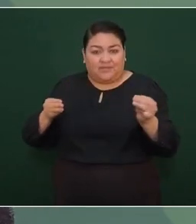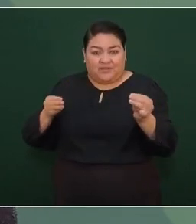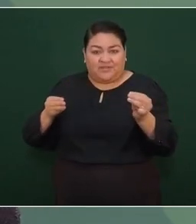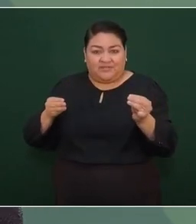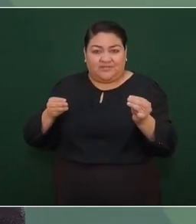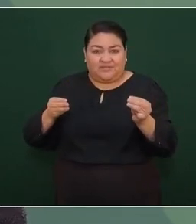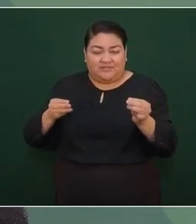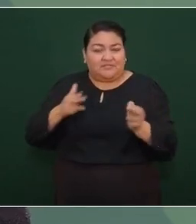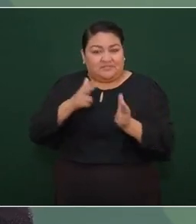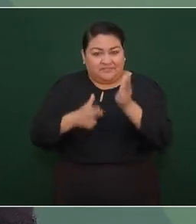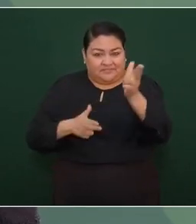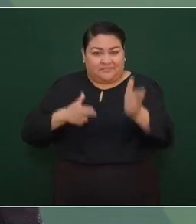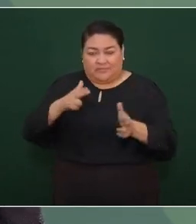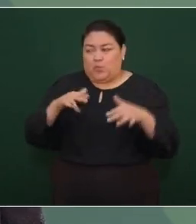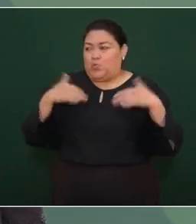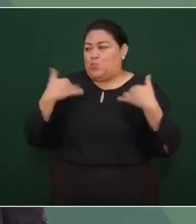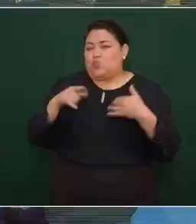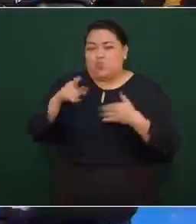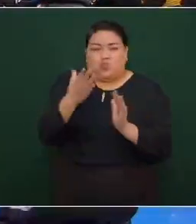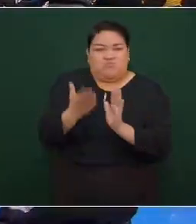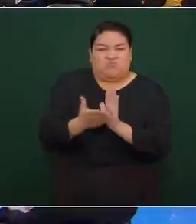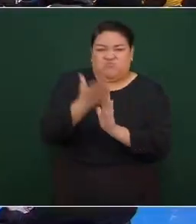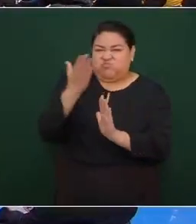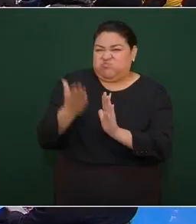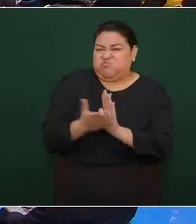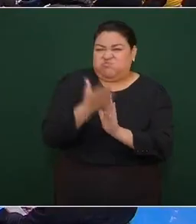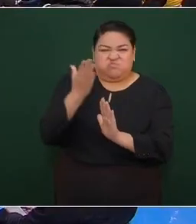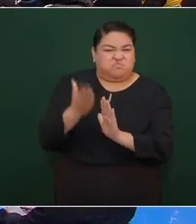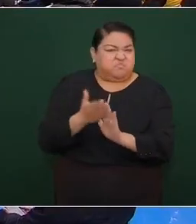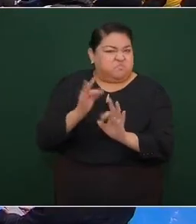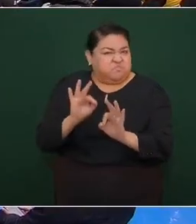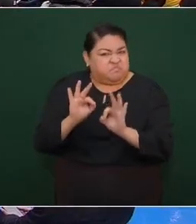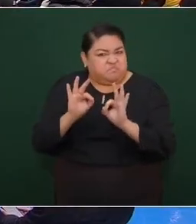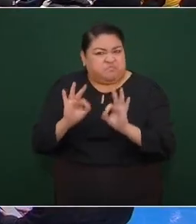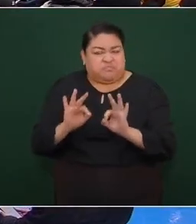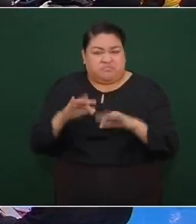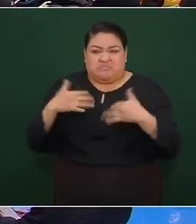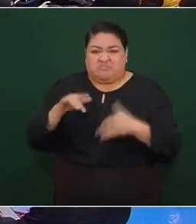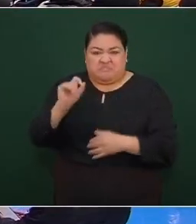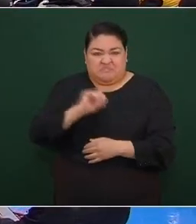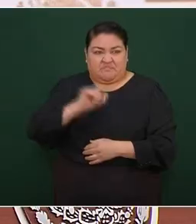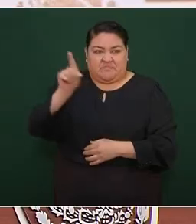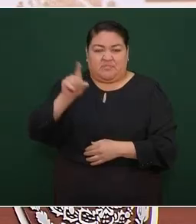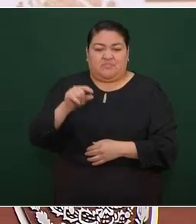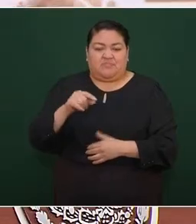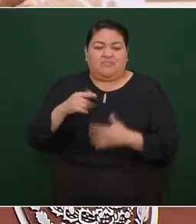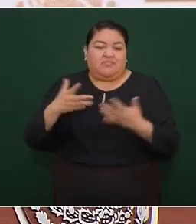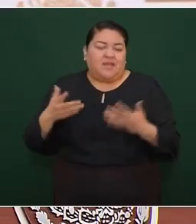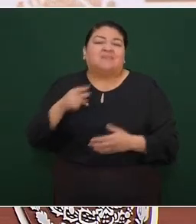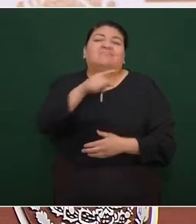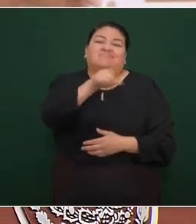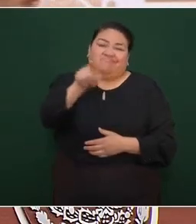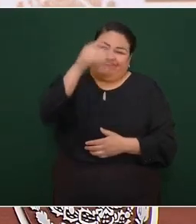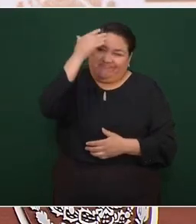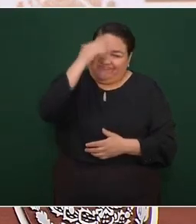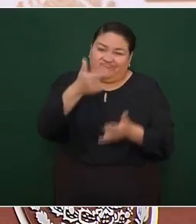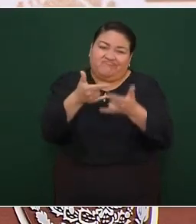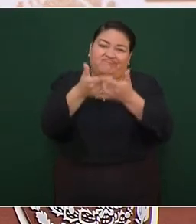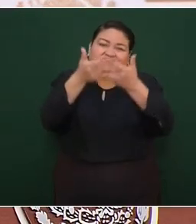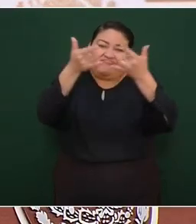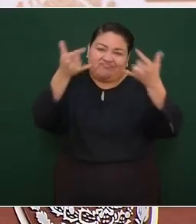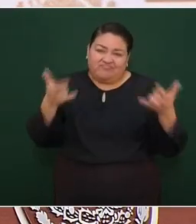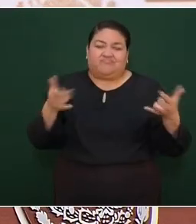de la gran obra en ese entonces ya conocen la historia de cómo